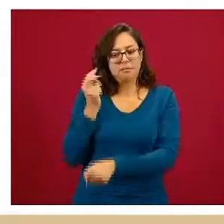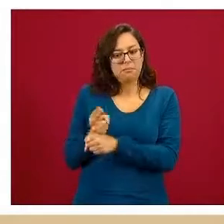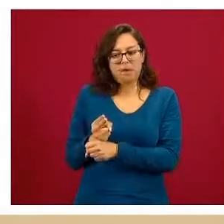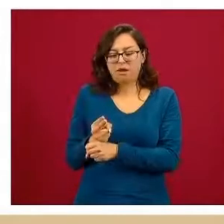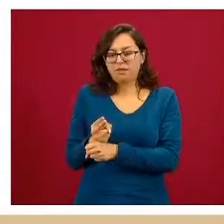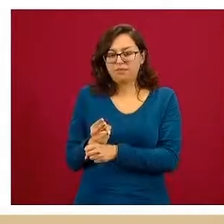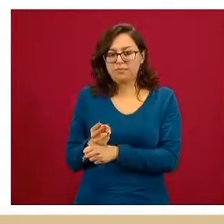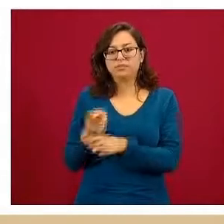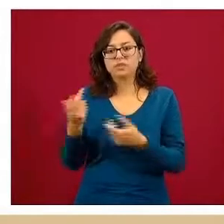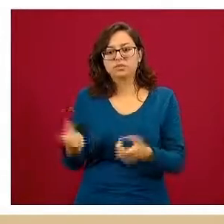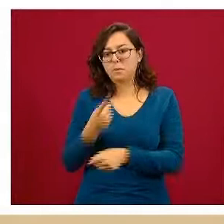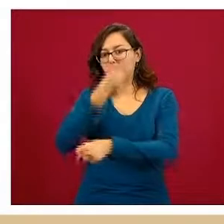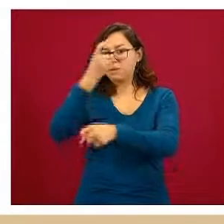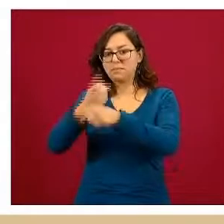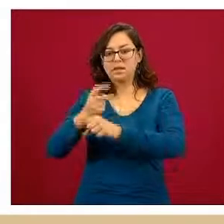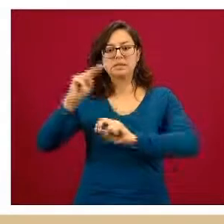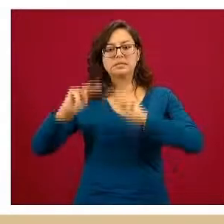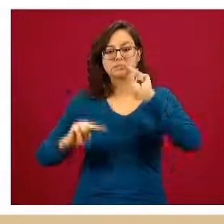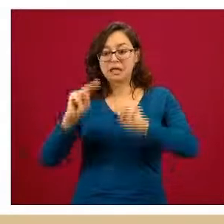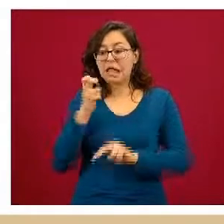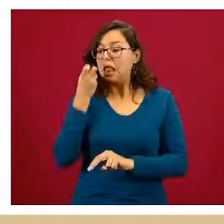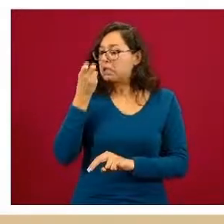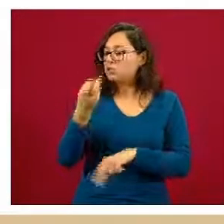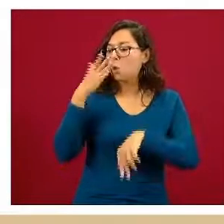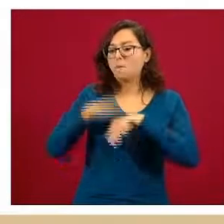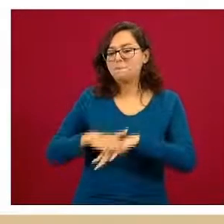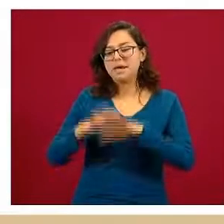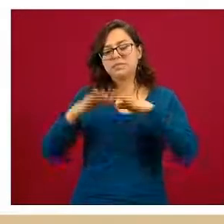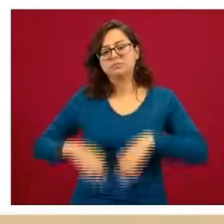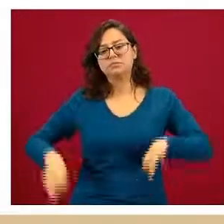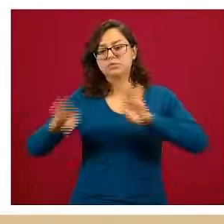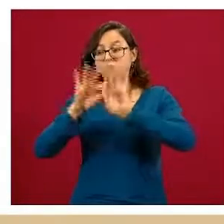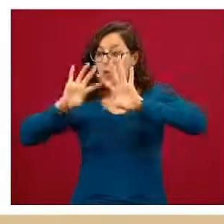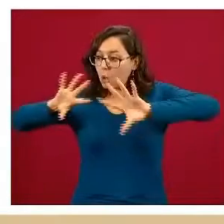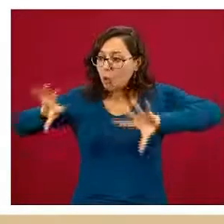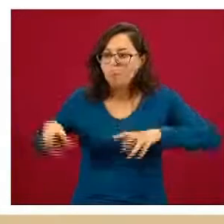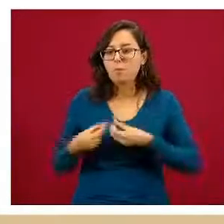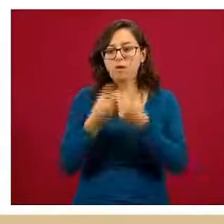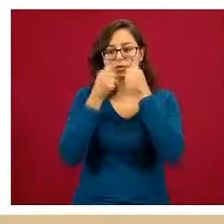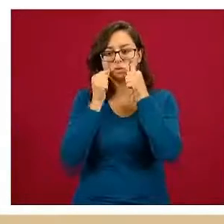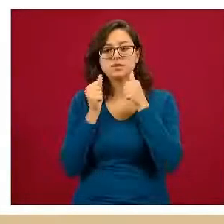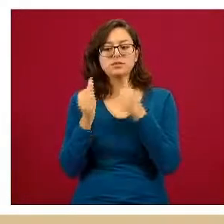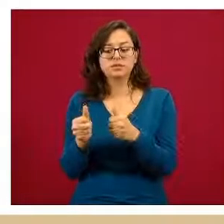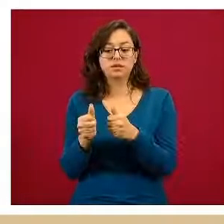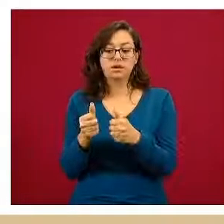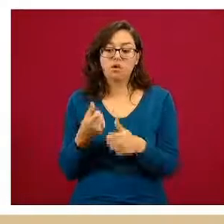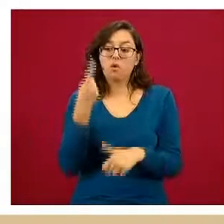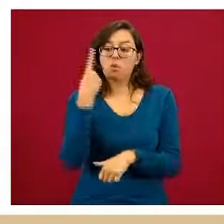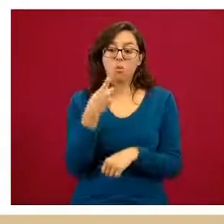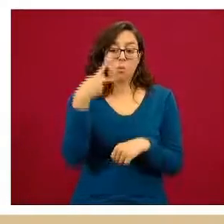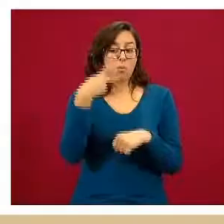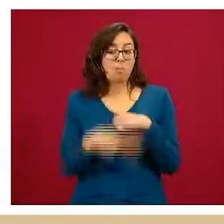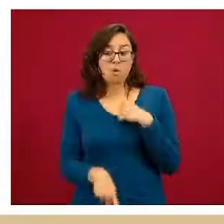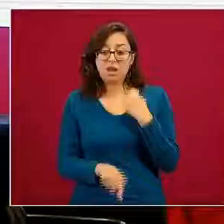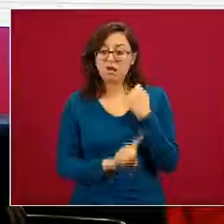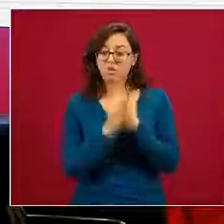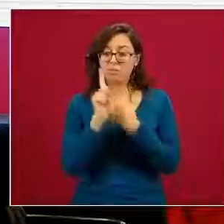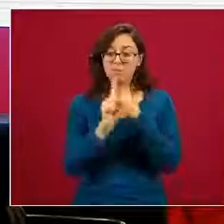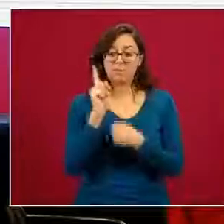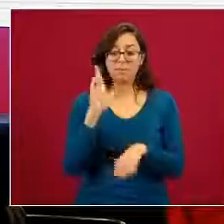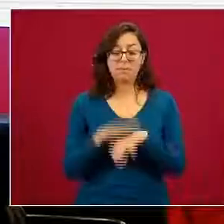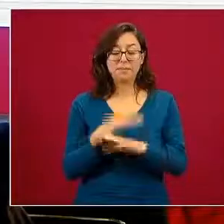referir a este nivel que es el que le va a dar la integralidad ya lo decía el doctor Quijada uno de los principales riesgos es